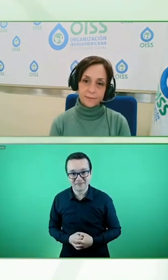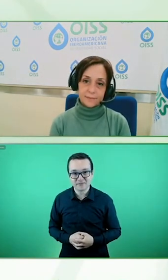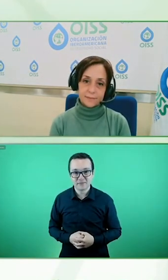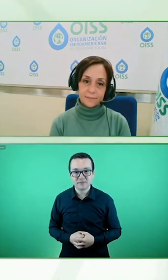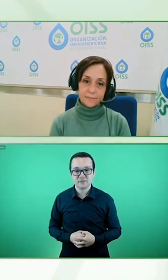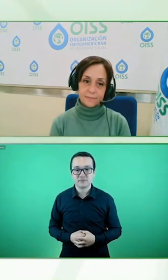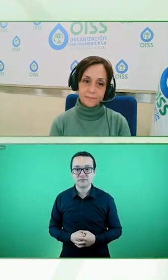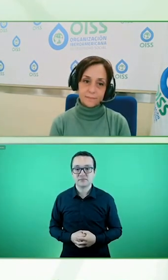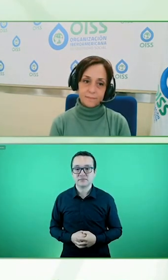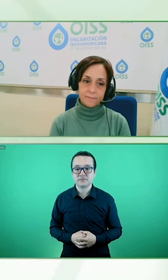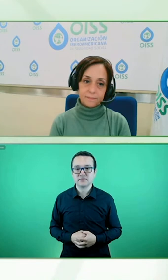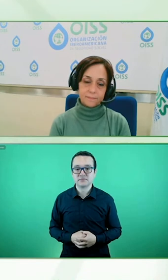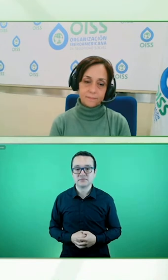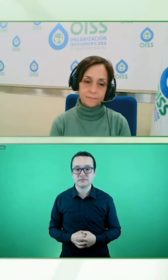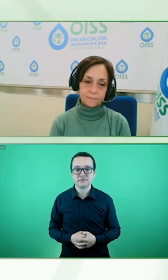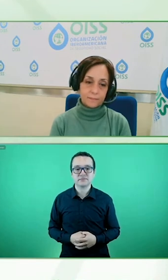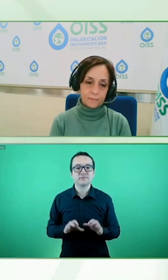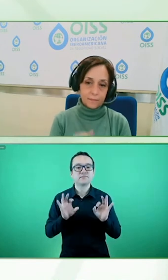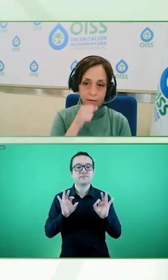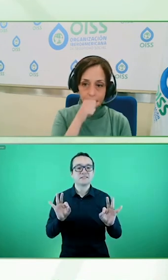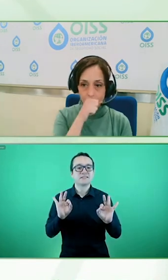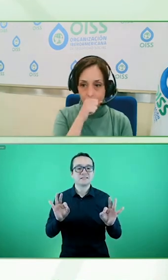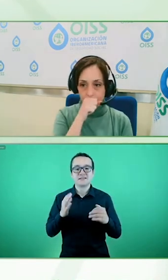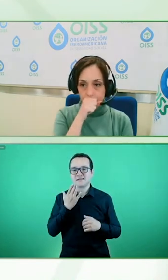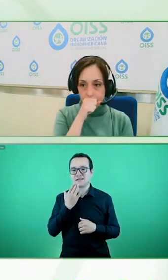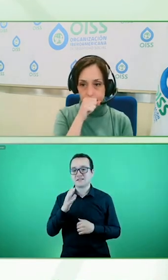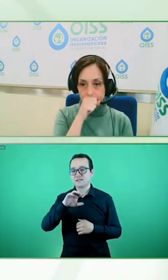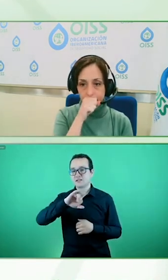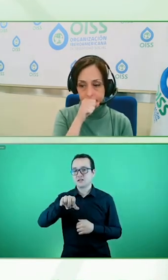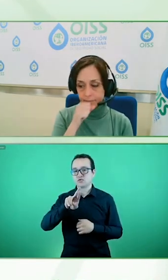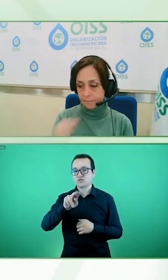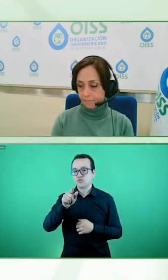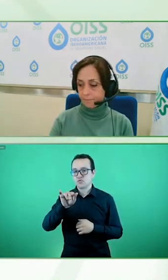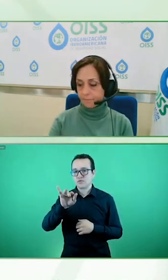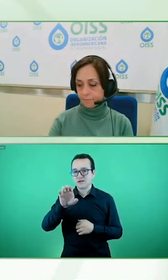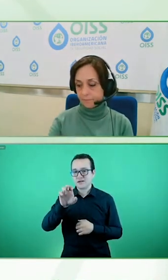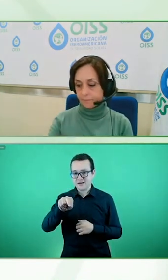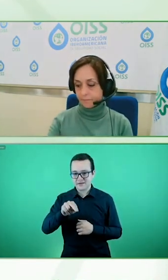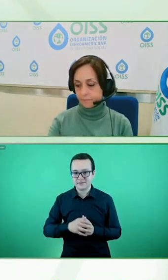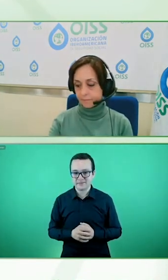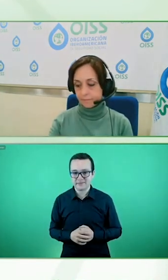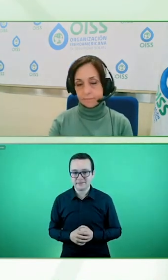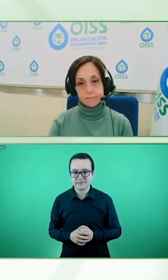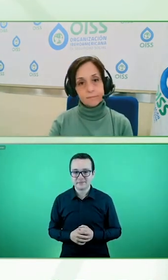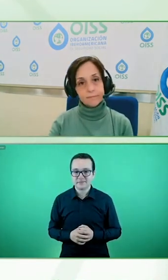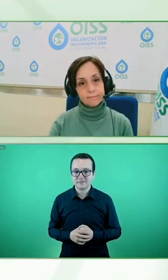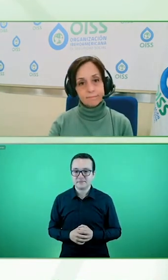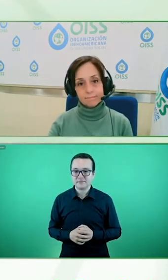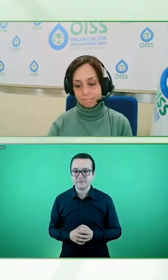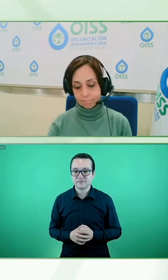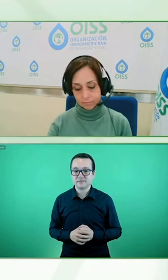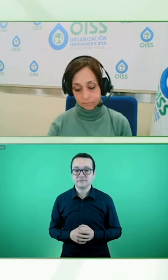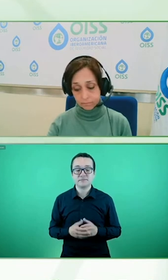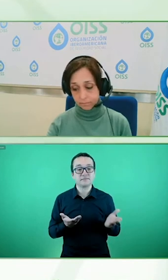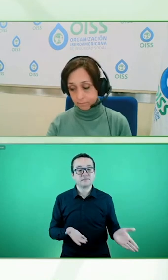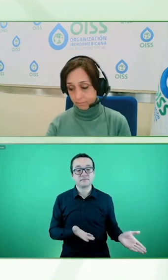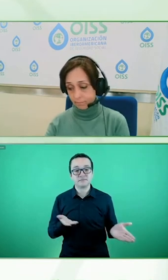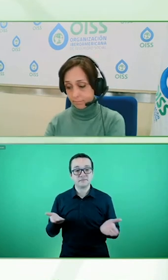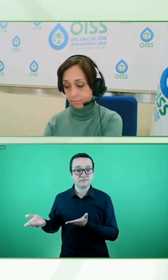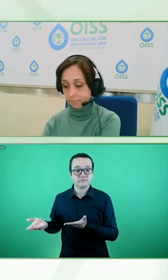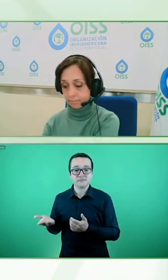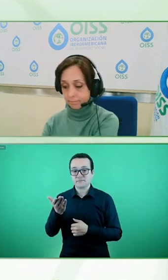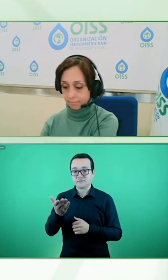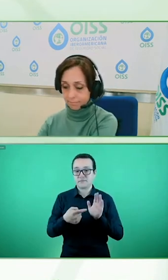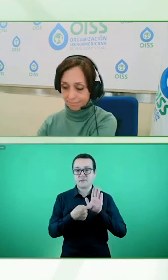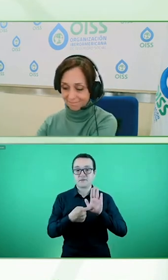Excelente, muchísimas gracias, Jürgen, muy completa la respuesta. Ahora me gustaría presentar a Ana, que